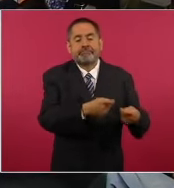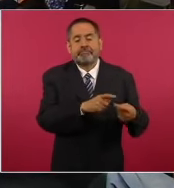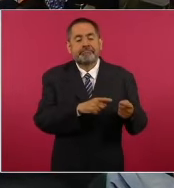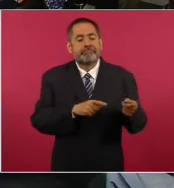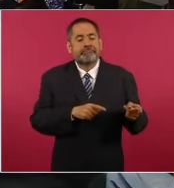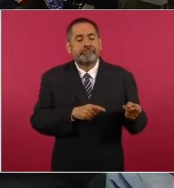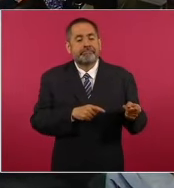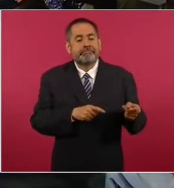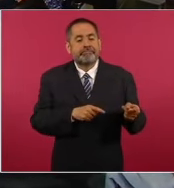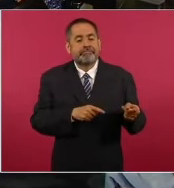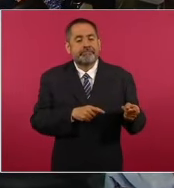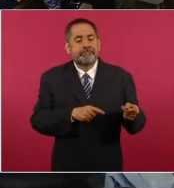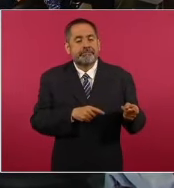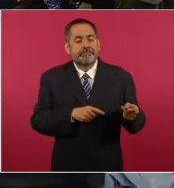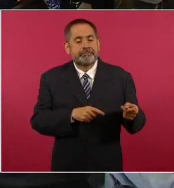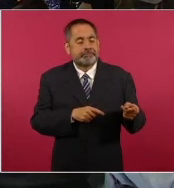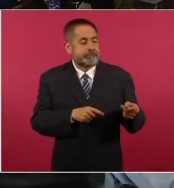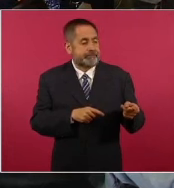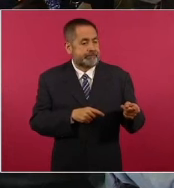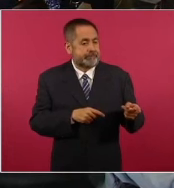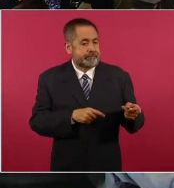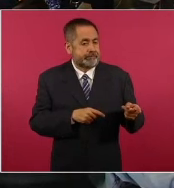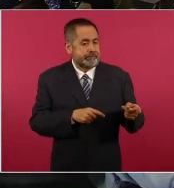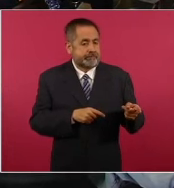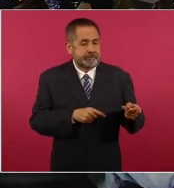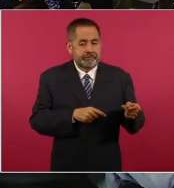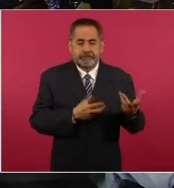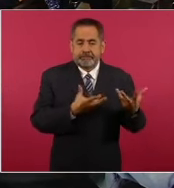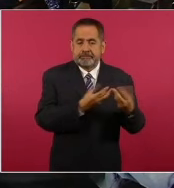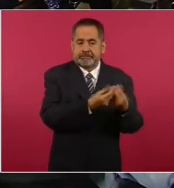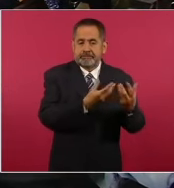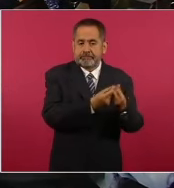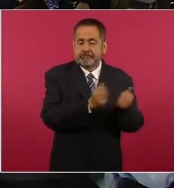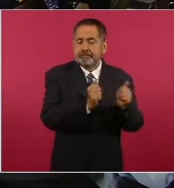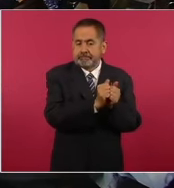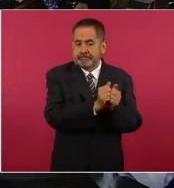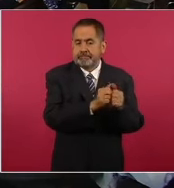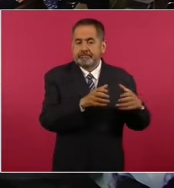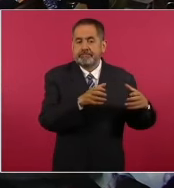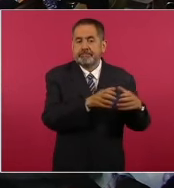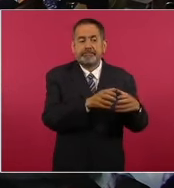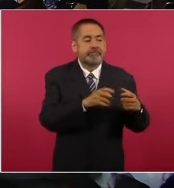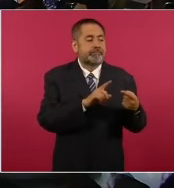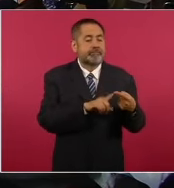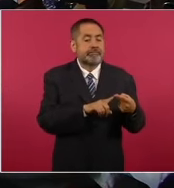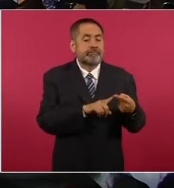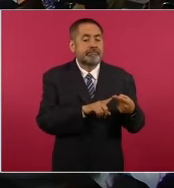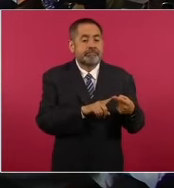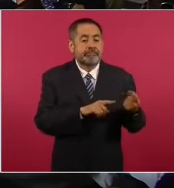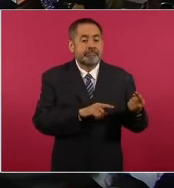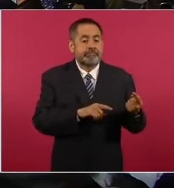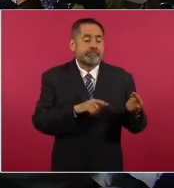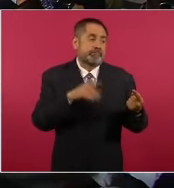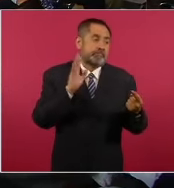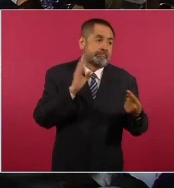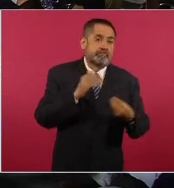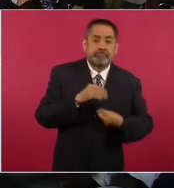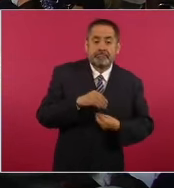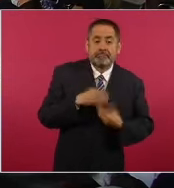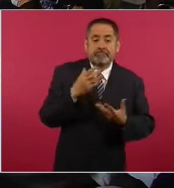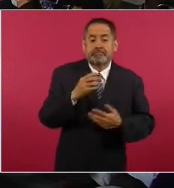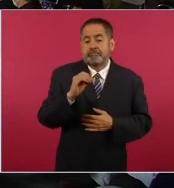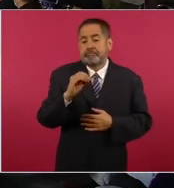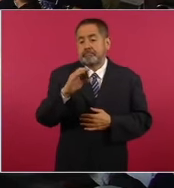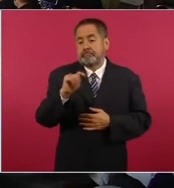aunque se mantuvo alrededor del gran poeta y escritor